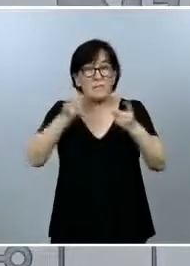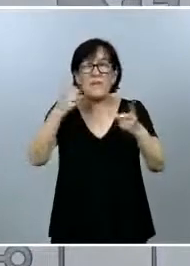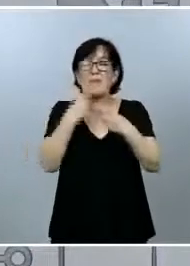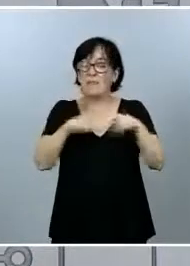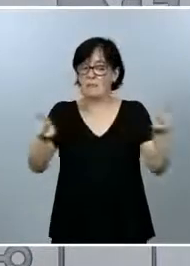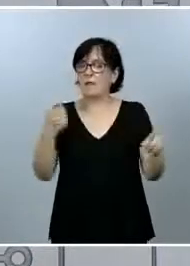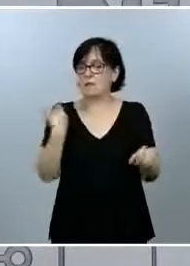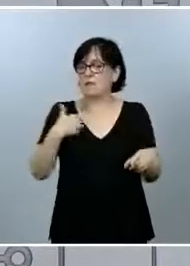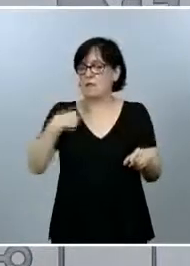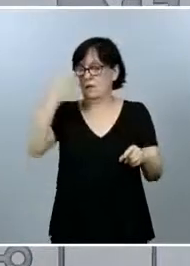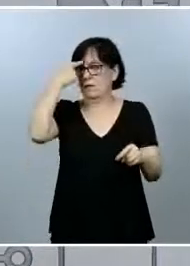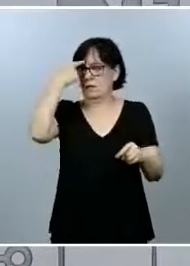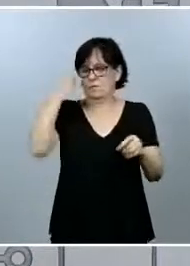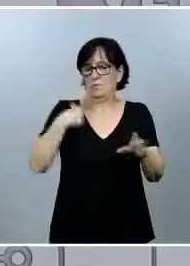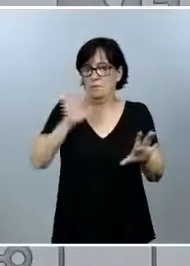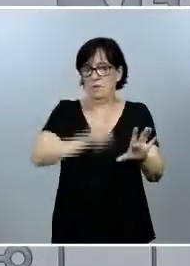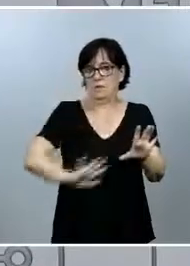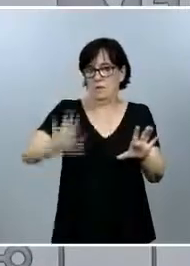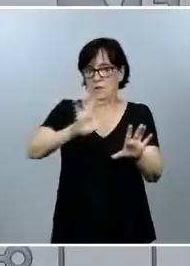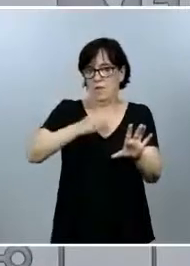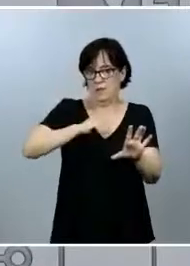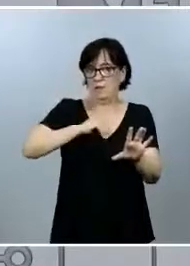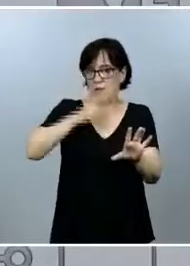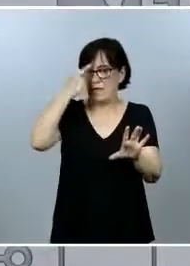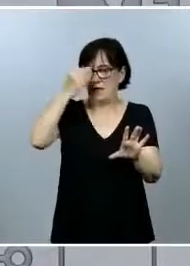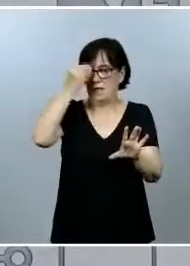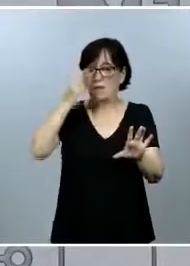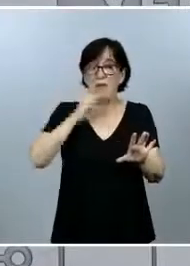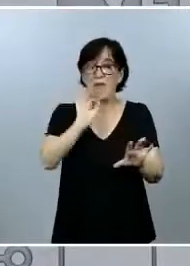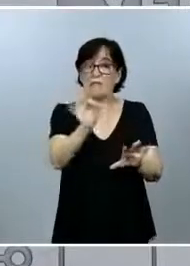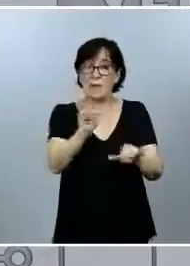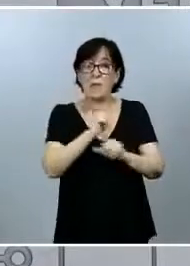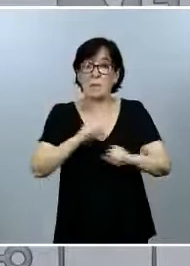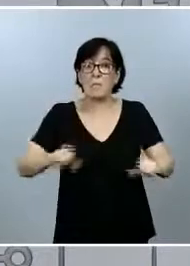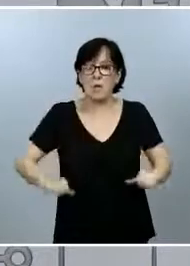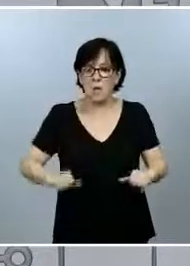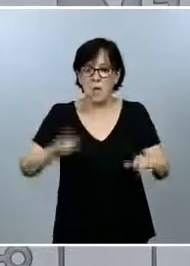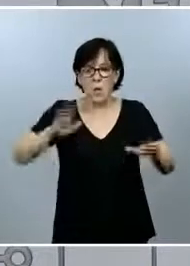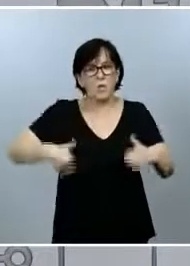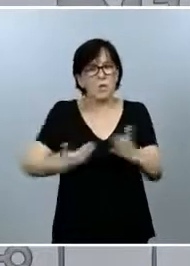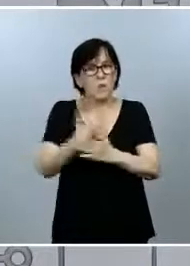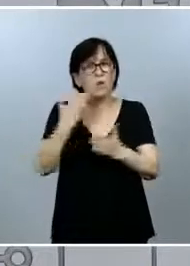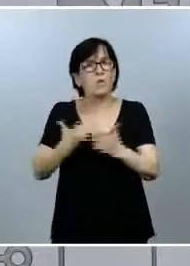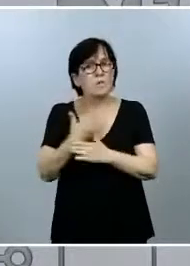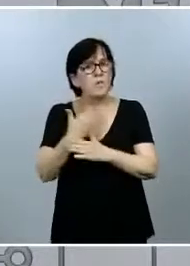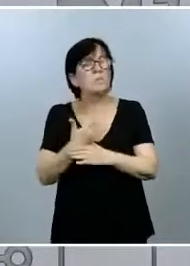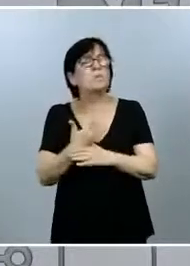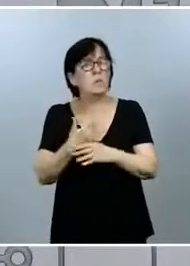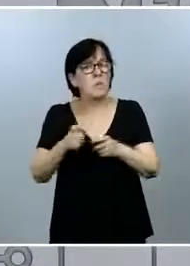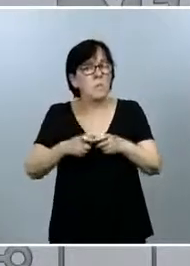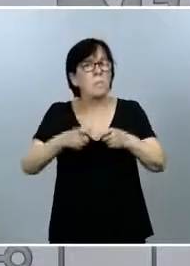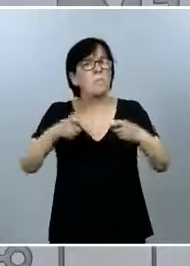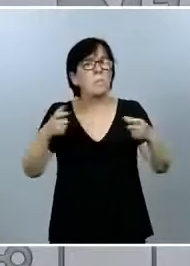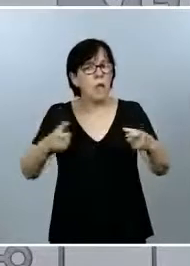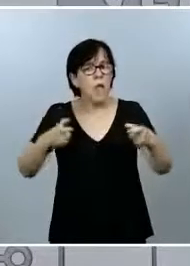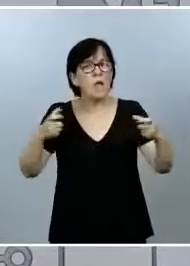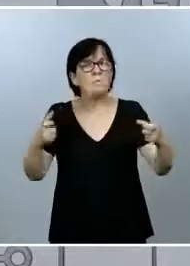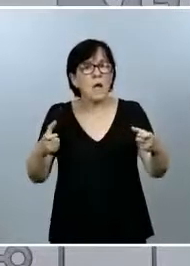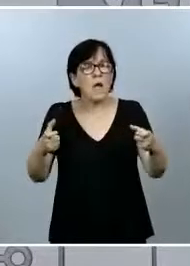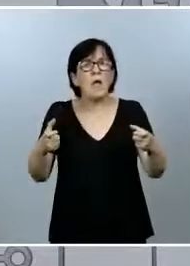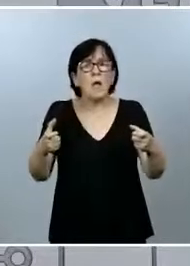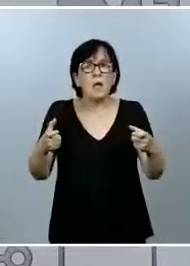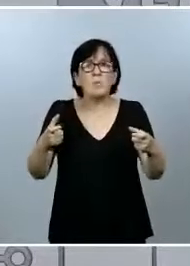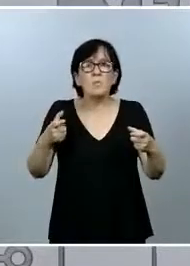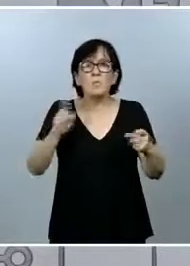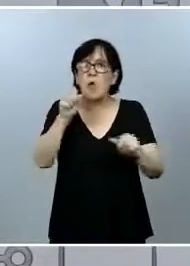que ya teníamos en nuestro territorio. Pero sí que es verdad que en Portugal, en estos últimos días, está teniendo unos incrementos quizás mayores de los que